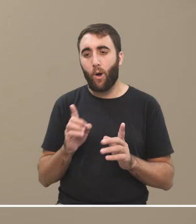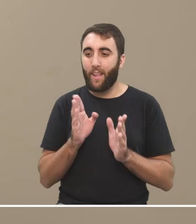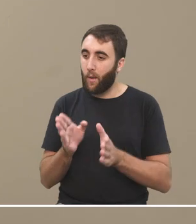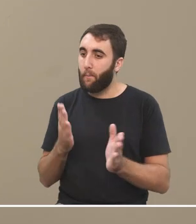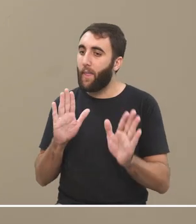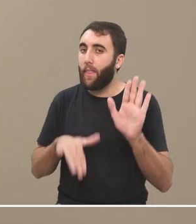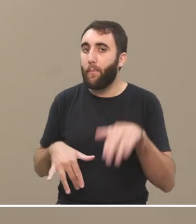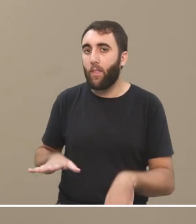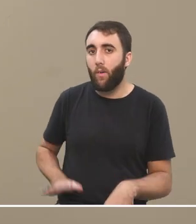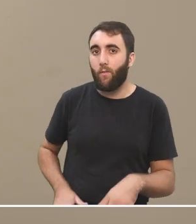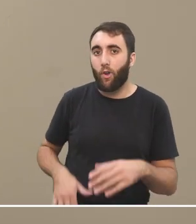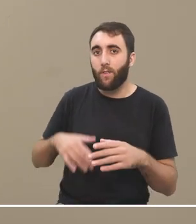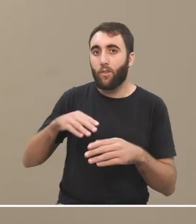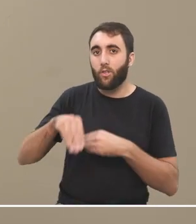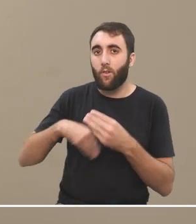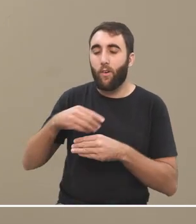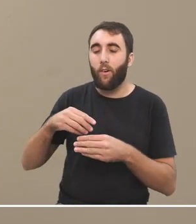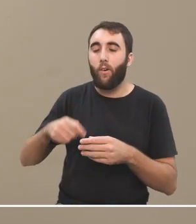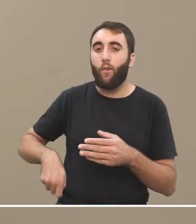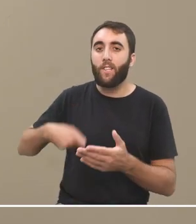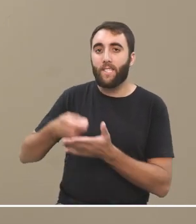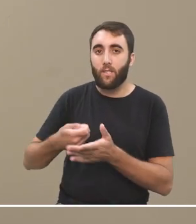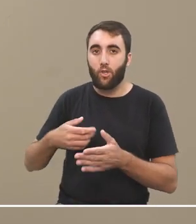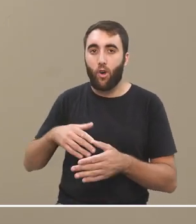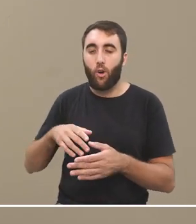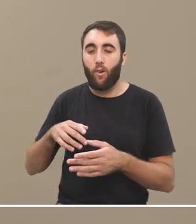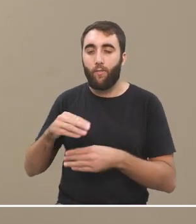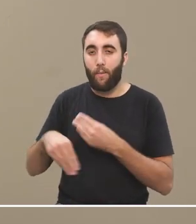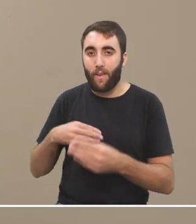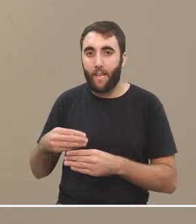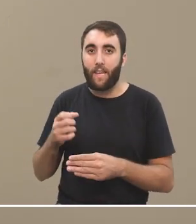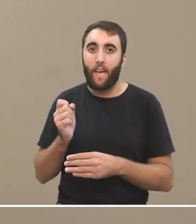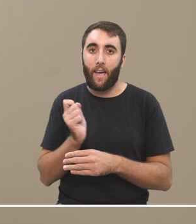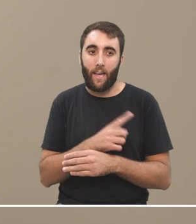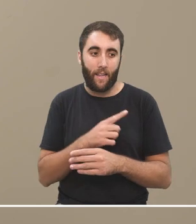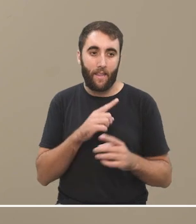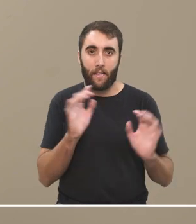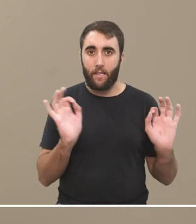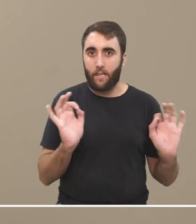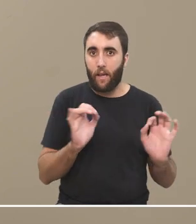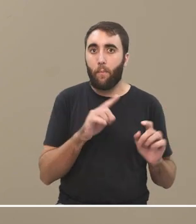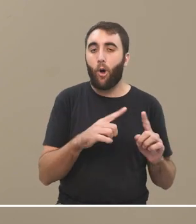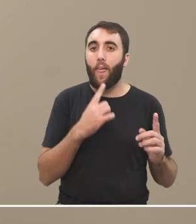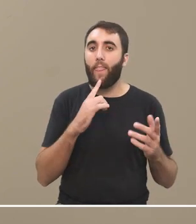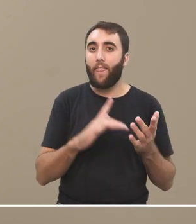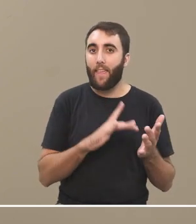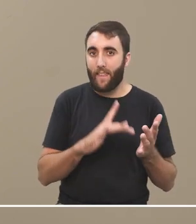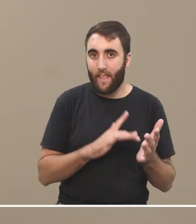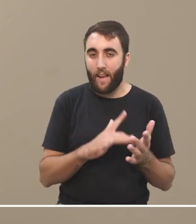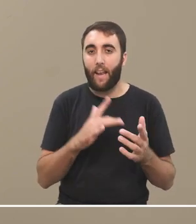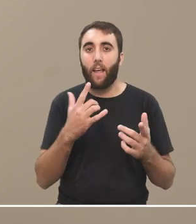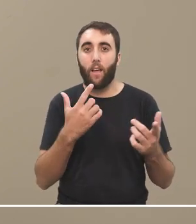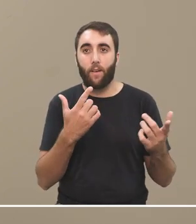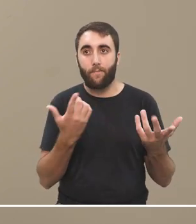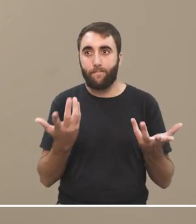Entonces, esa inclusión contemporánea a lo digital es